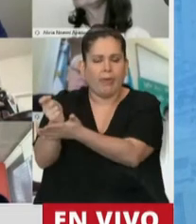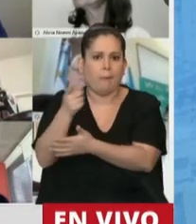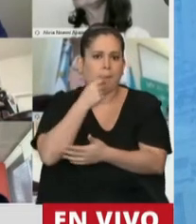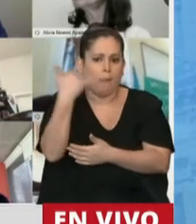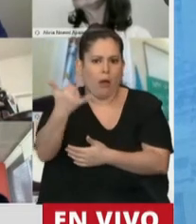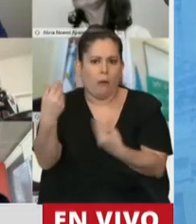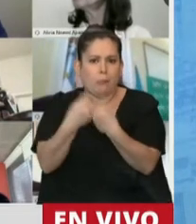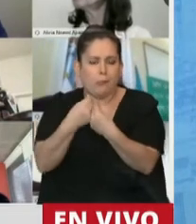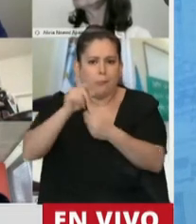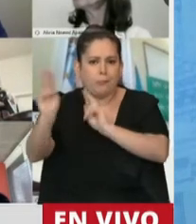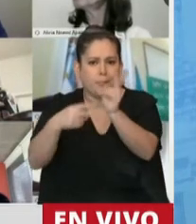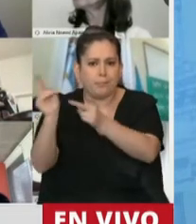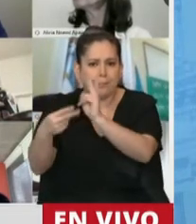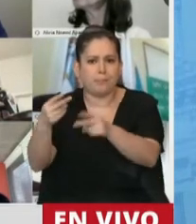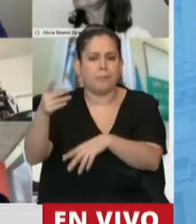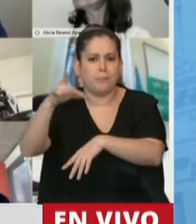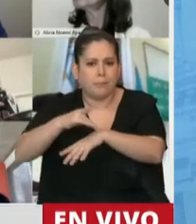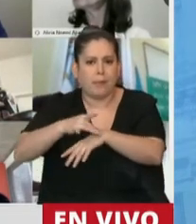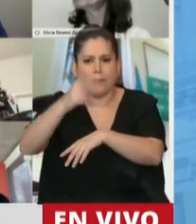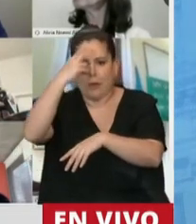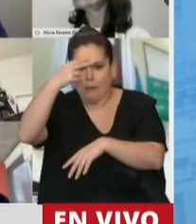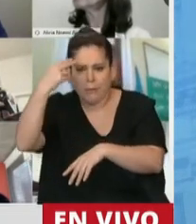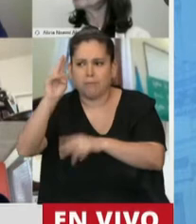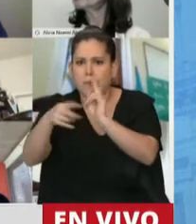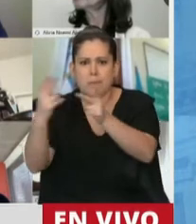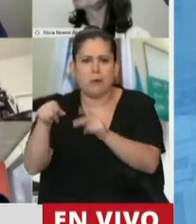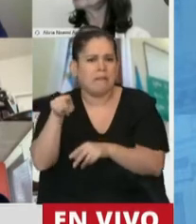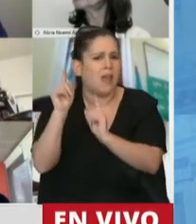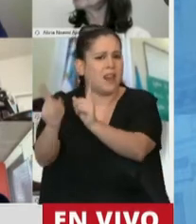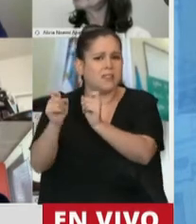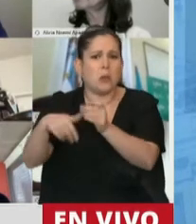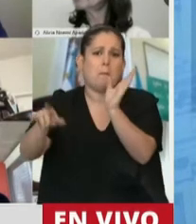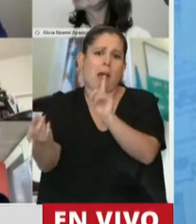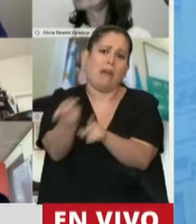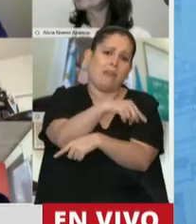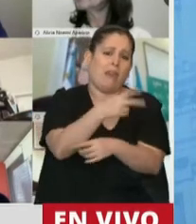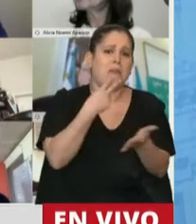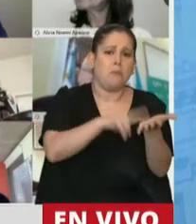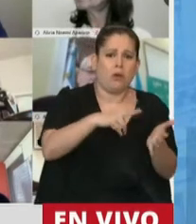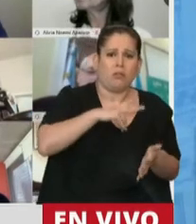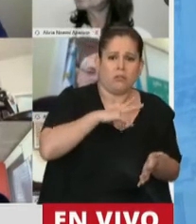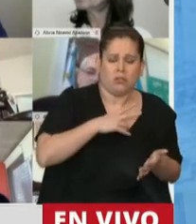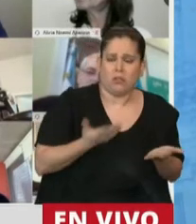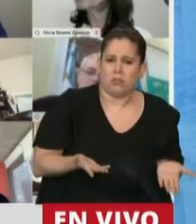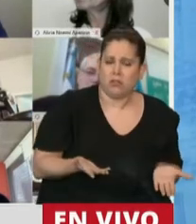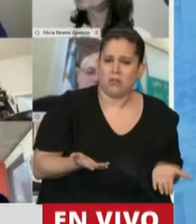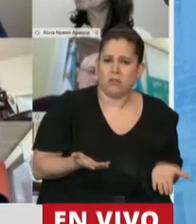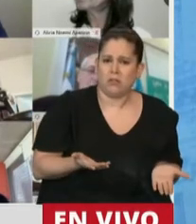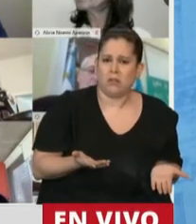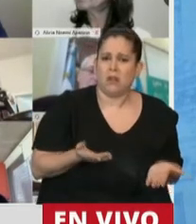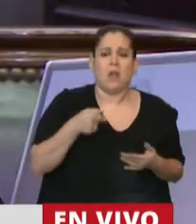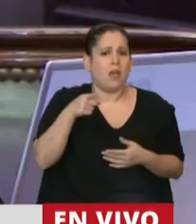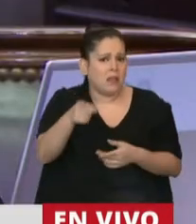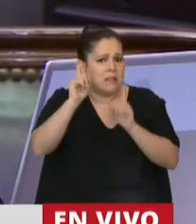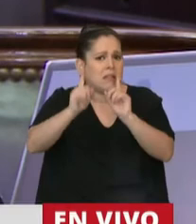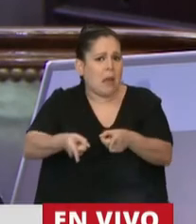trabajadores de la salud, no sería una medida necesaria, más que necesaria en este momento, no sería una medida más que necesaria si se van a medidas